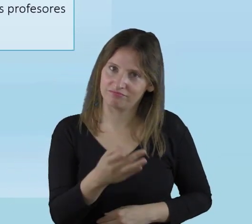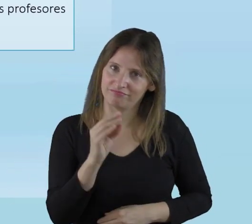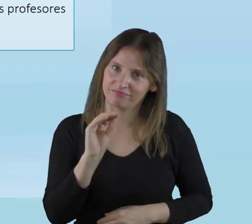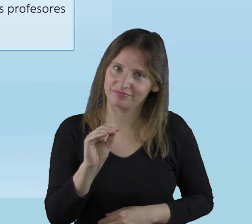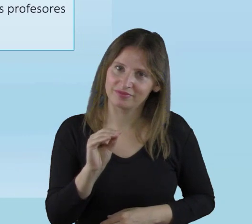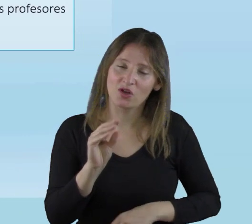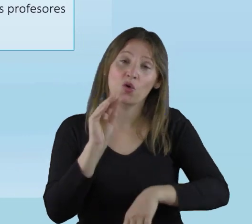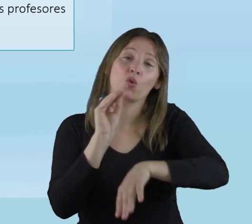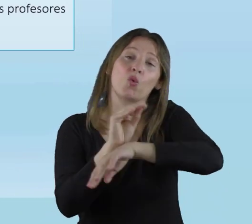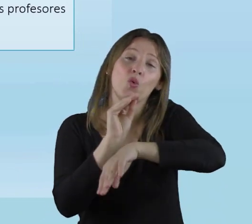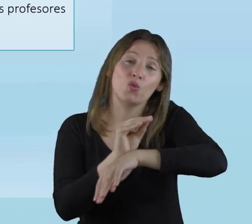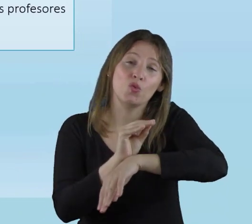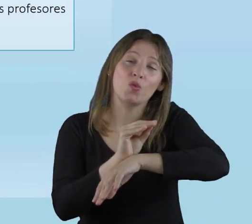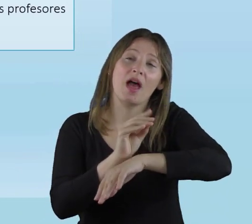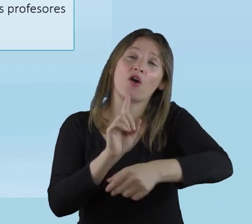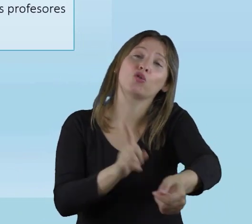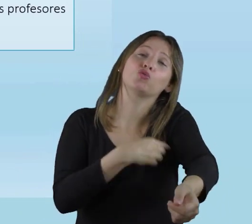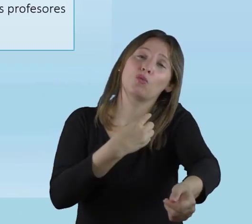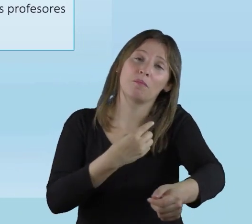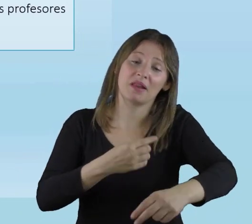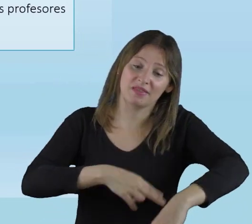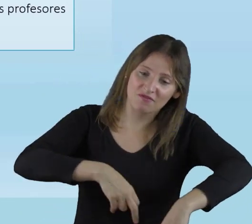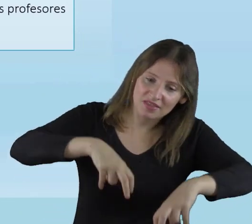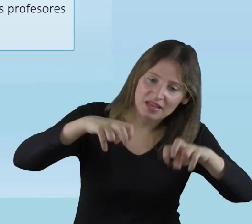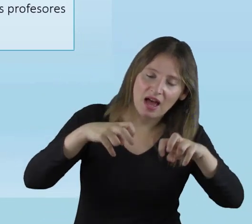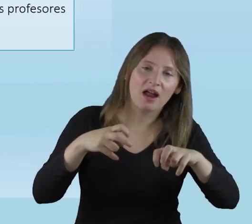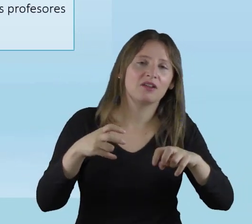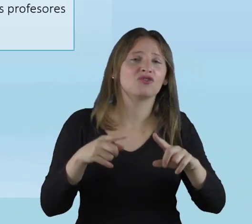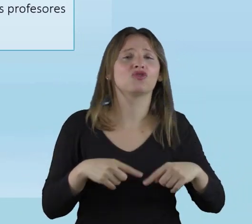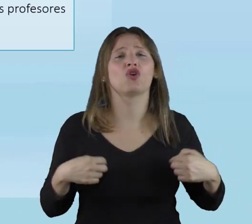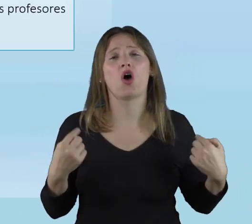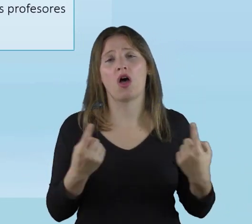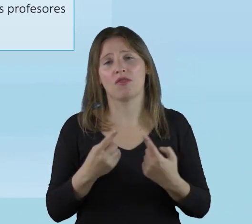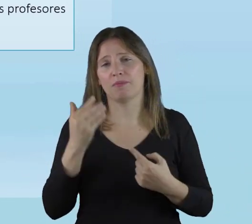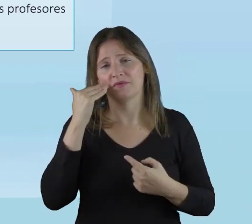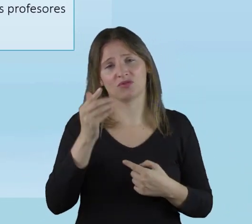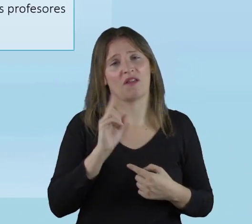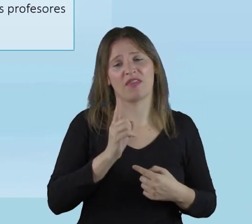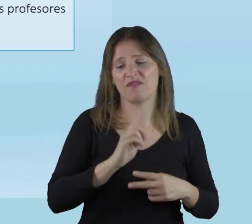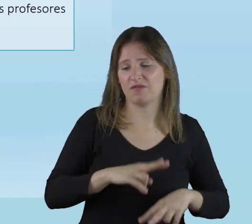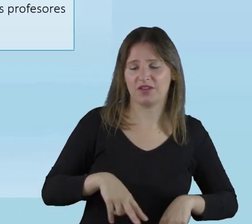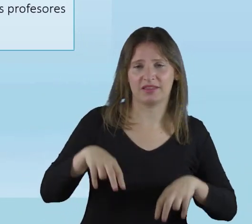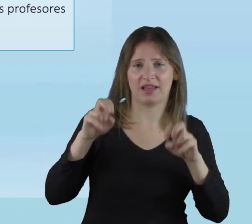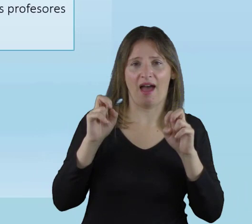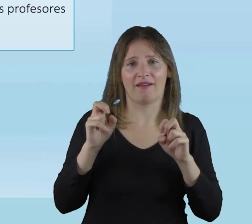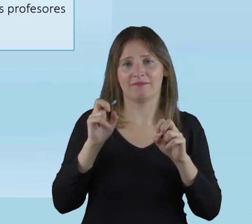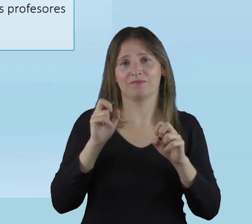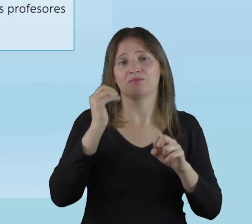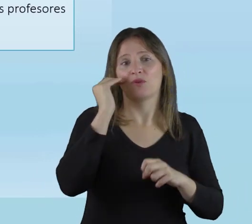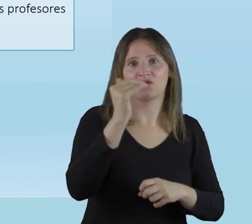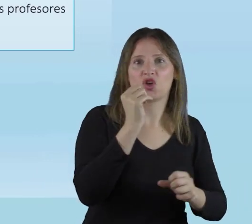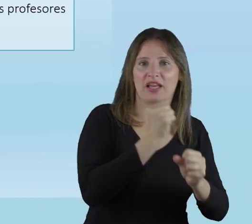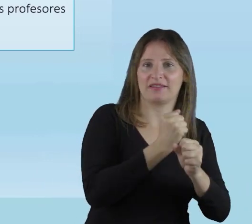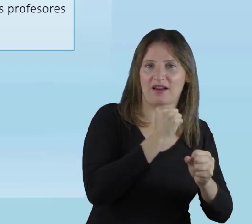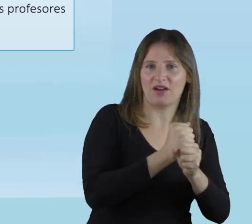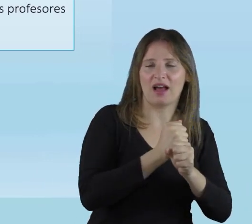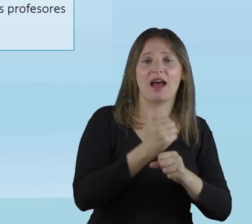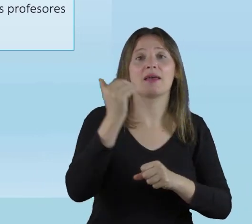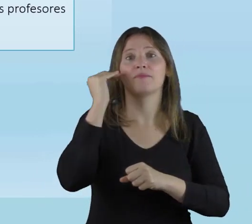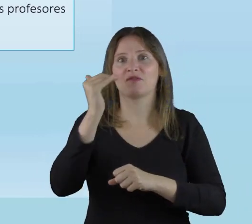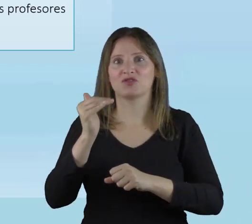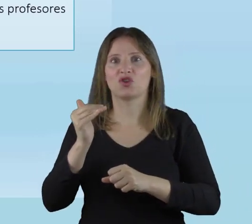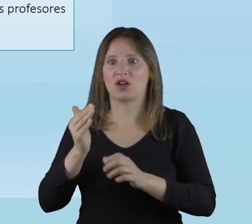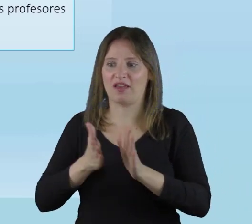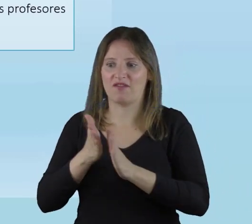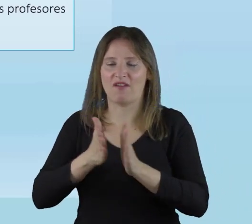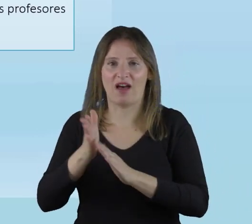vuelvo a decir, esta cultura de investigación tenemos que desarrollar todos los profesores, los que estamos